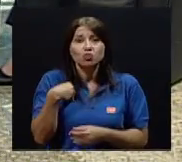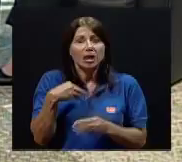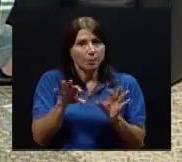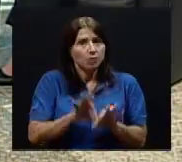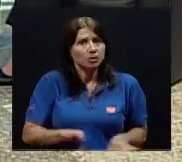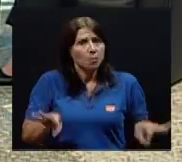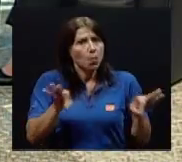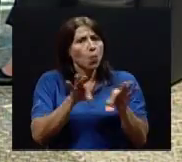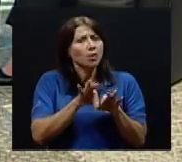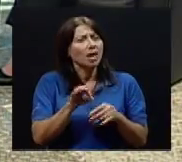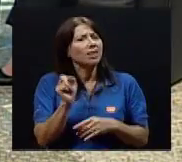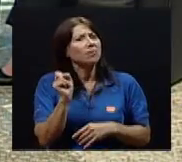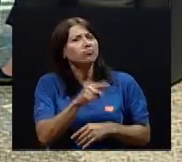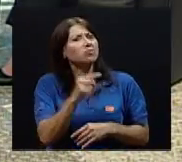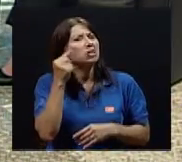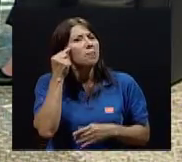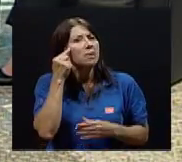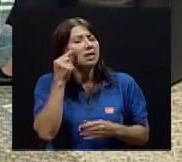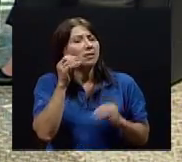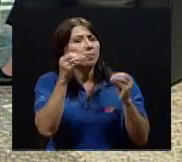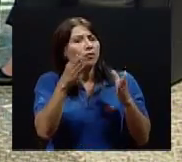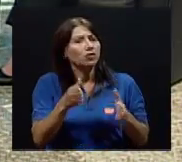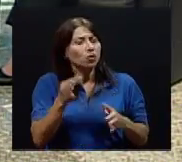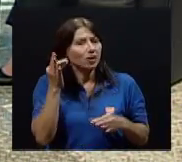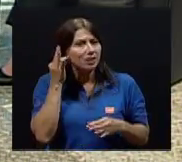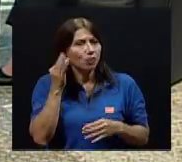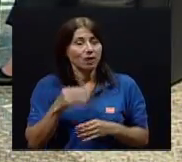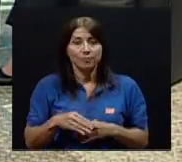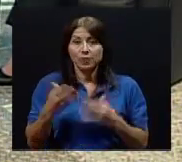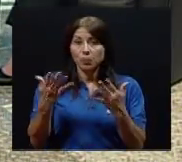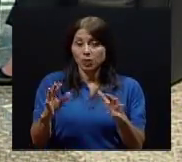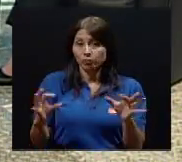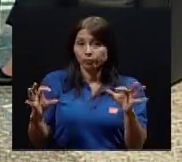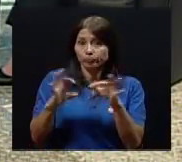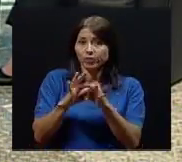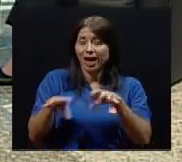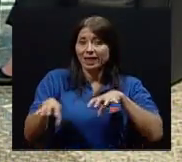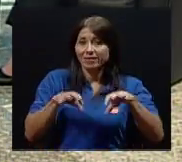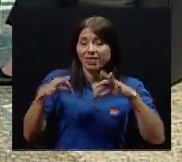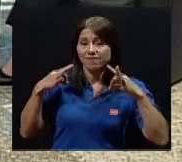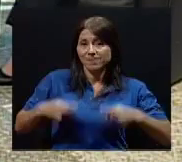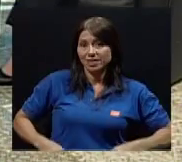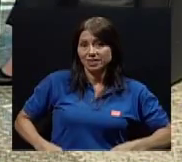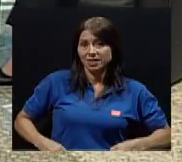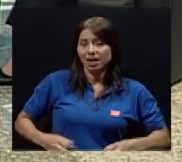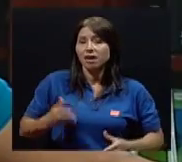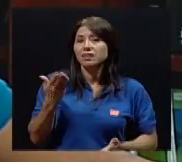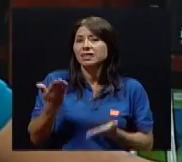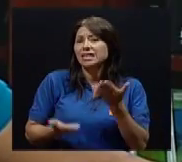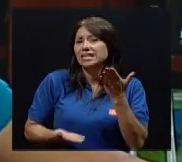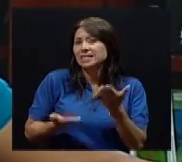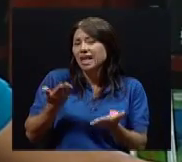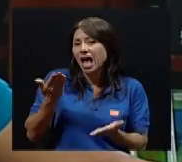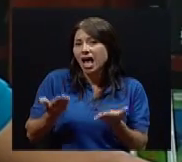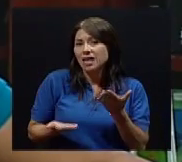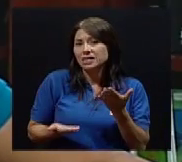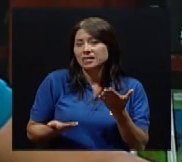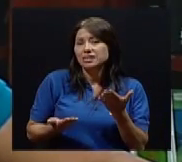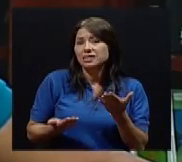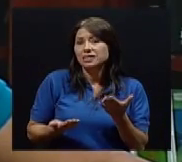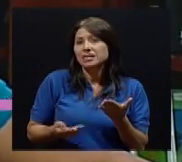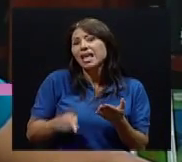Lo que pasa es que, en función de la actividad física, quizás ha sido una asignatura que suele